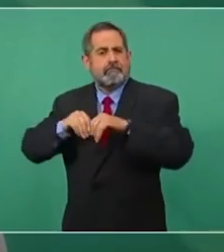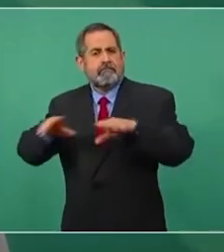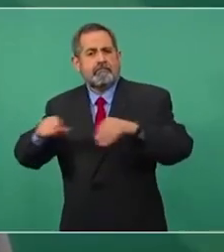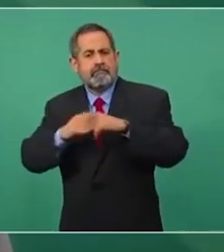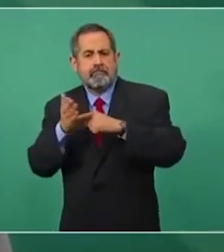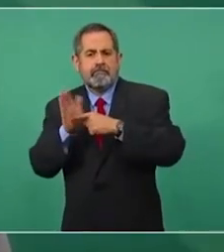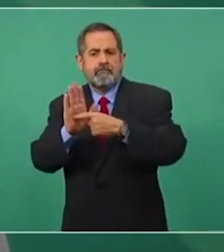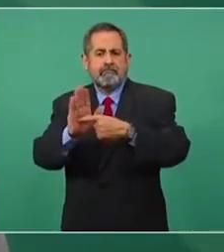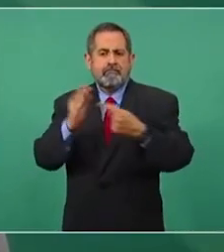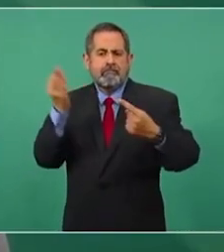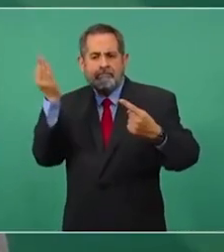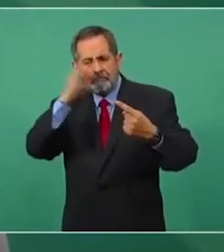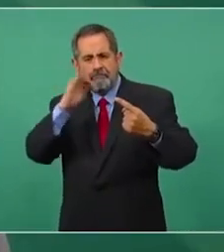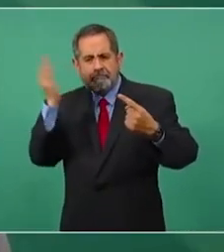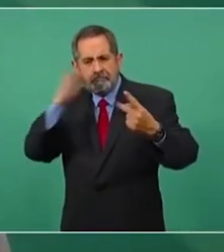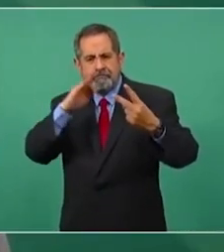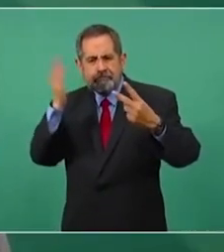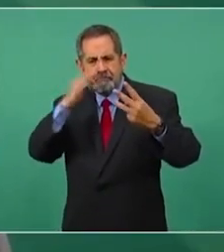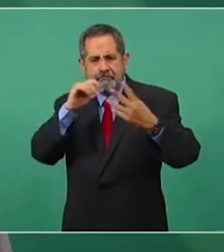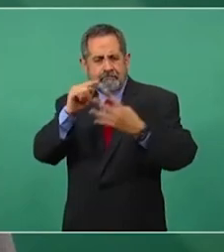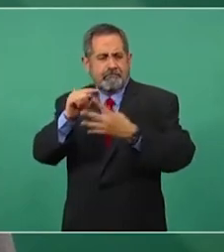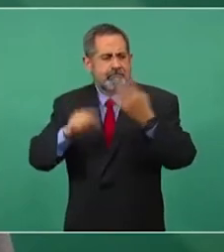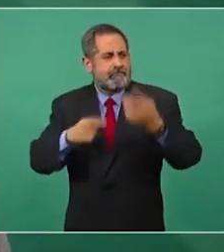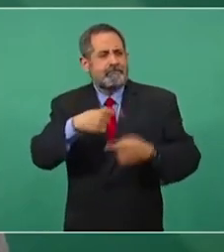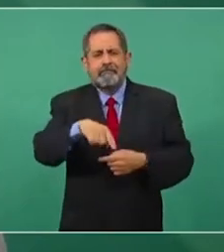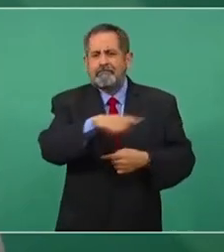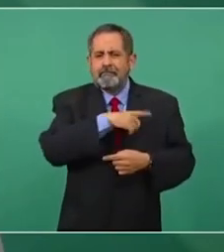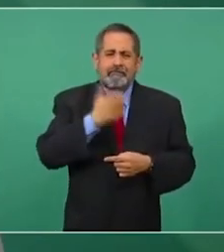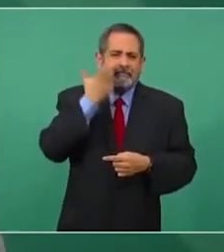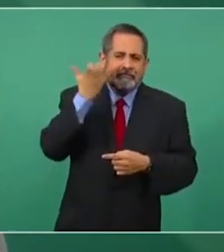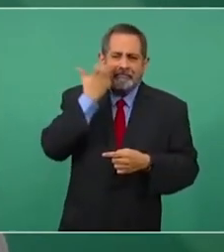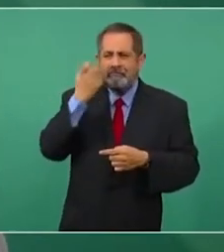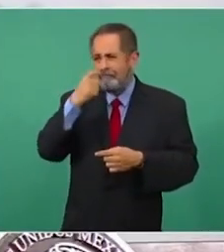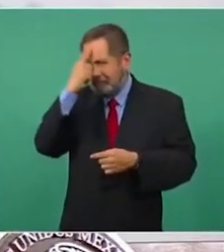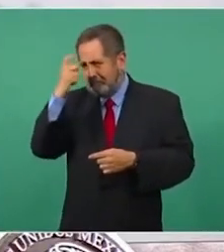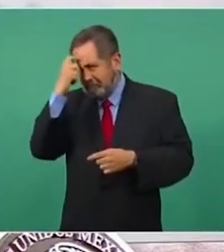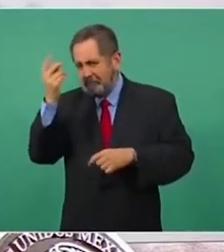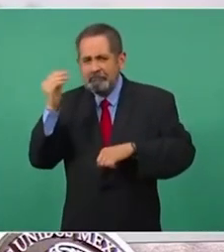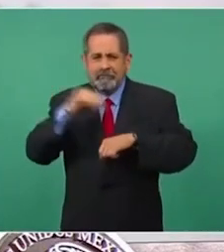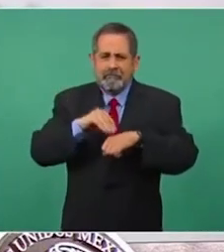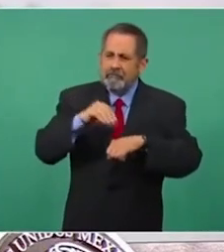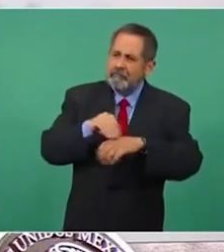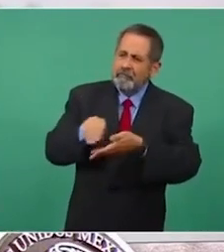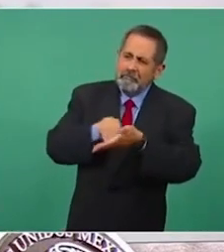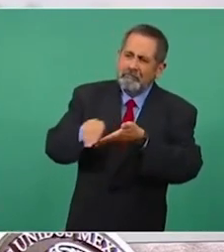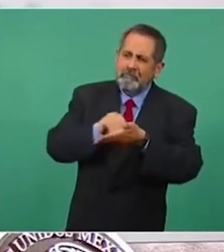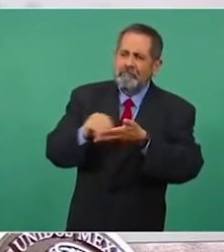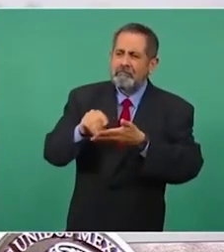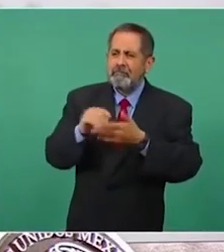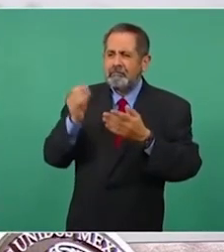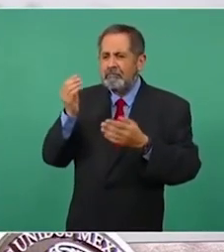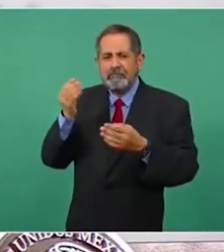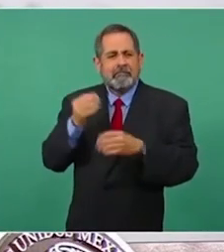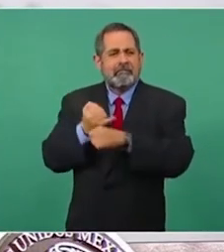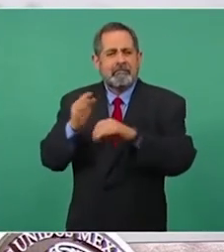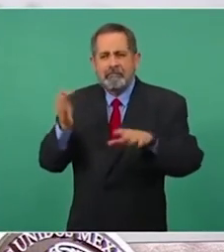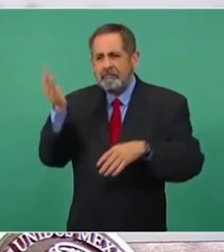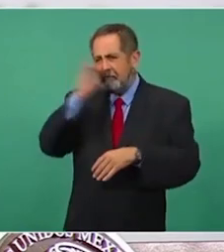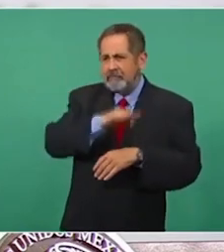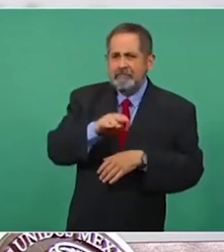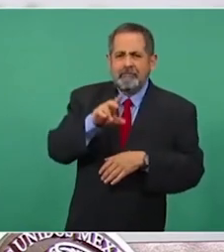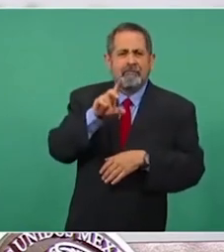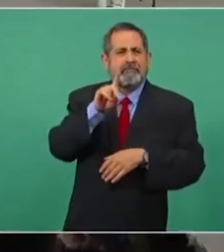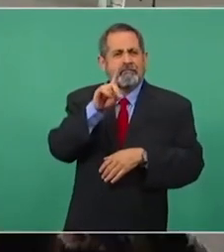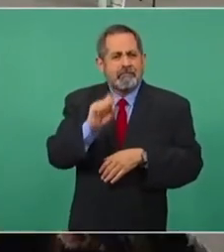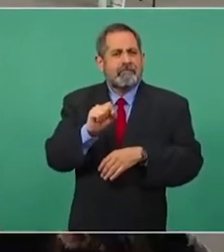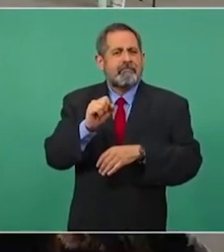exponer falsedades, infundios, injurias, calumnias, desinformación y noticias